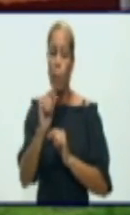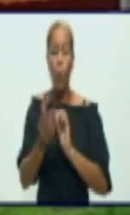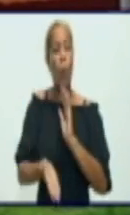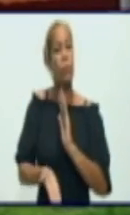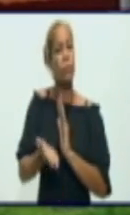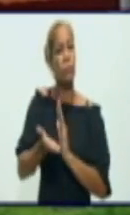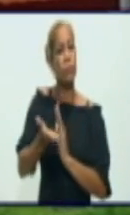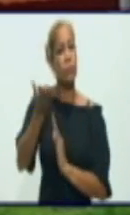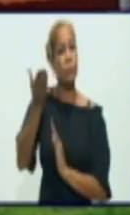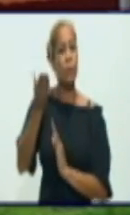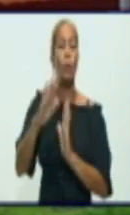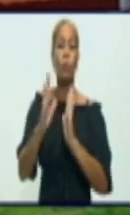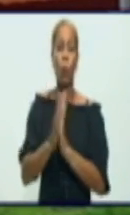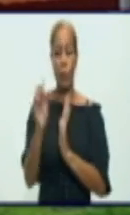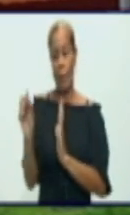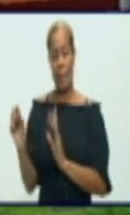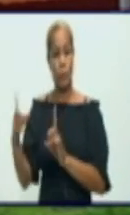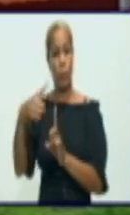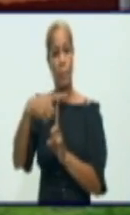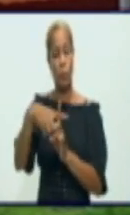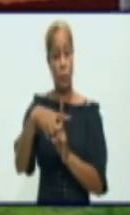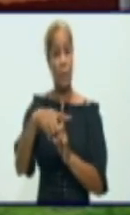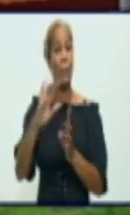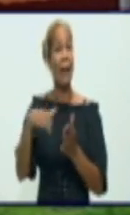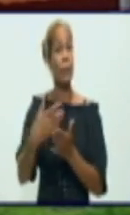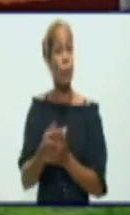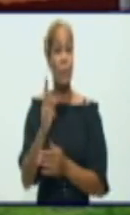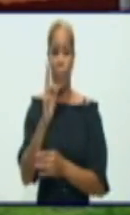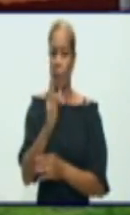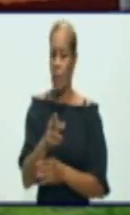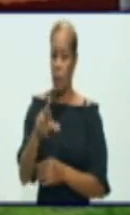nuevas medidas, así lo han explicado las máximas autoridades del país desde el grupo.